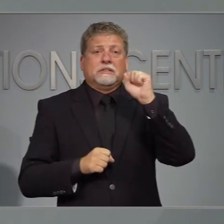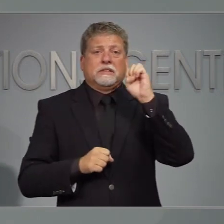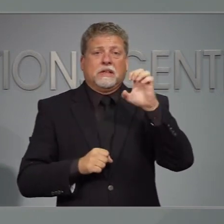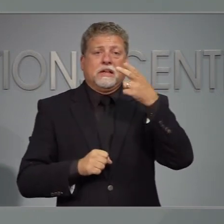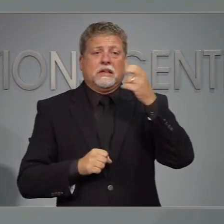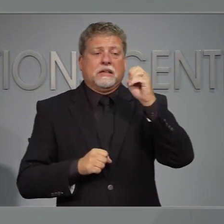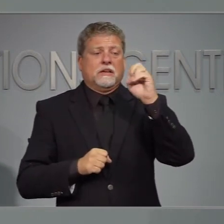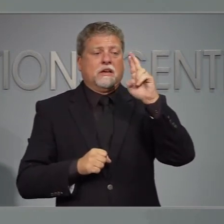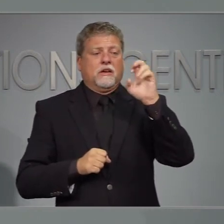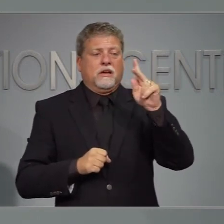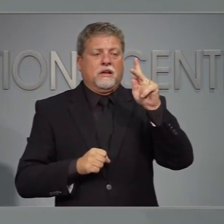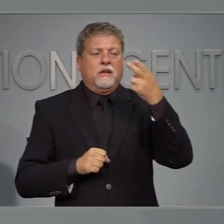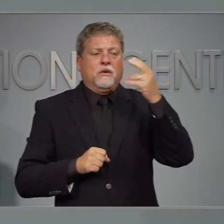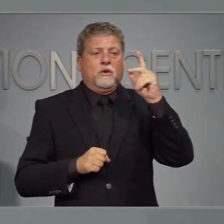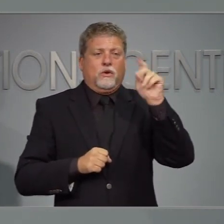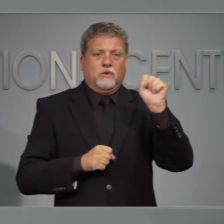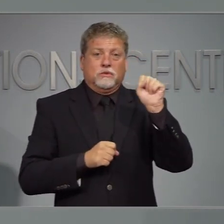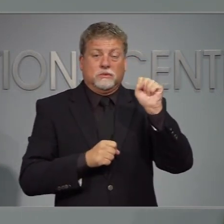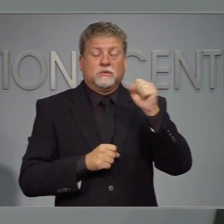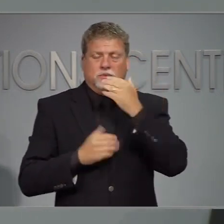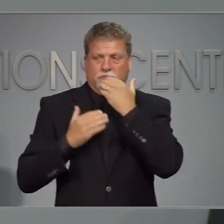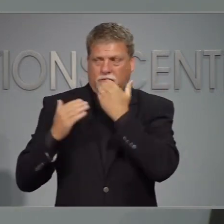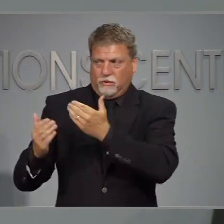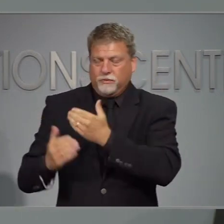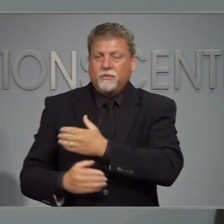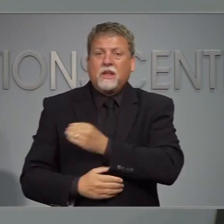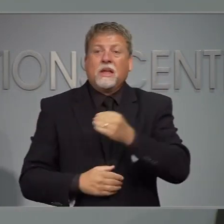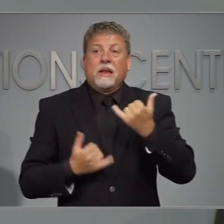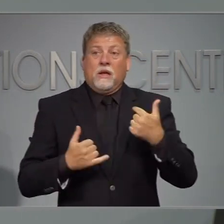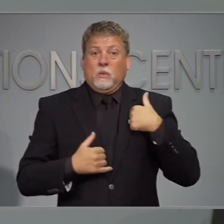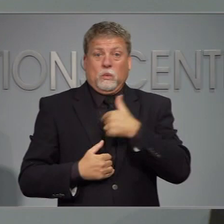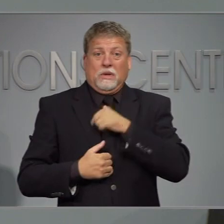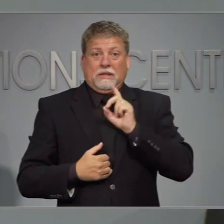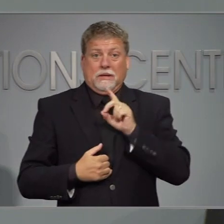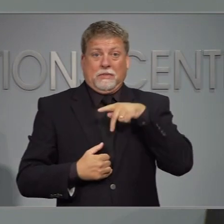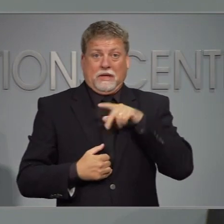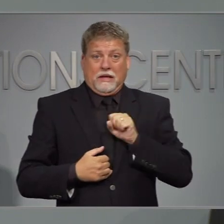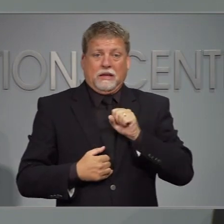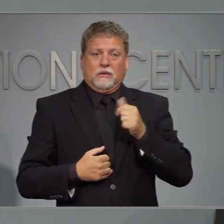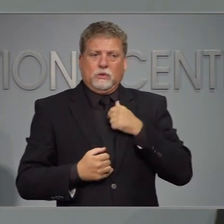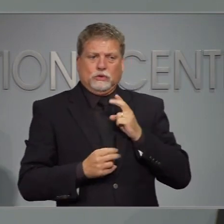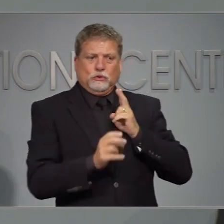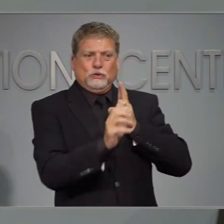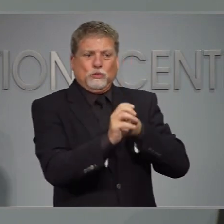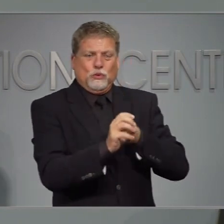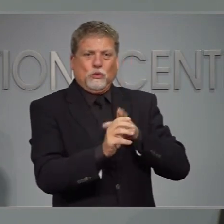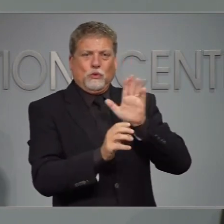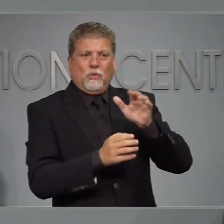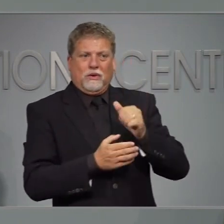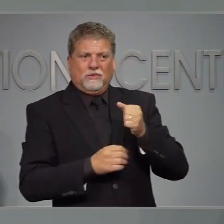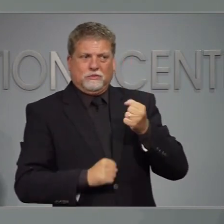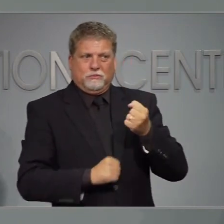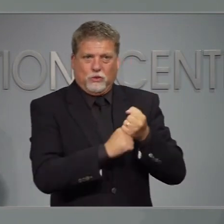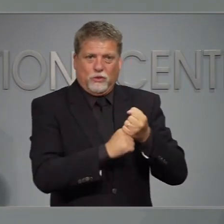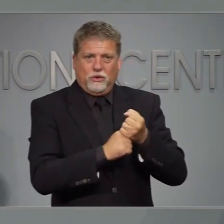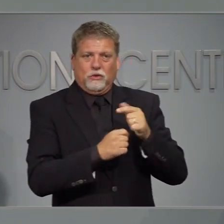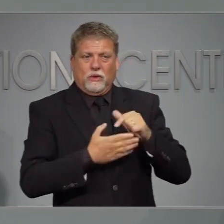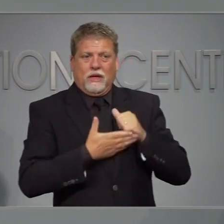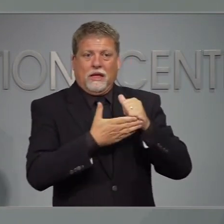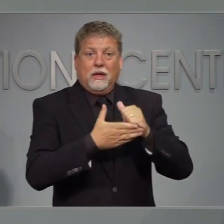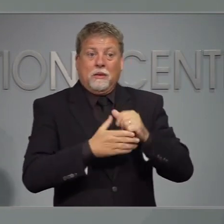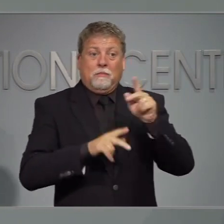de cox como en los patrulleros se unen a nuestros aliados al formular un plan de respuesta a esta tormenta para